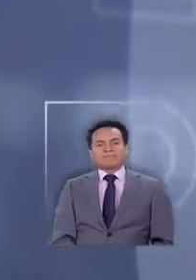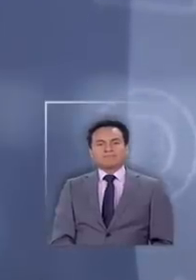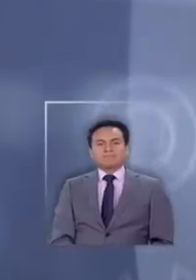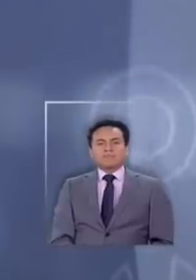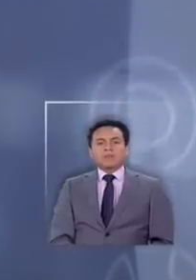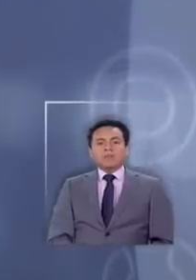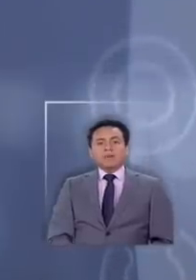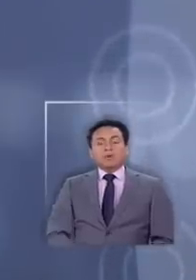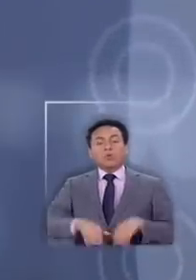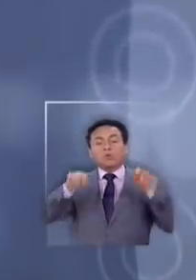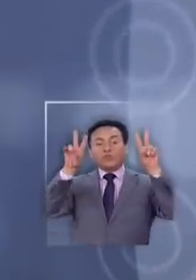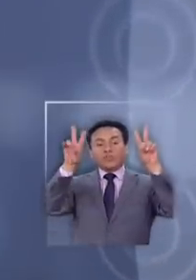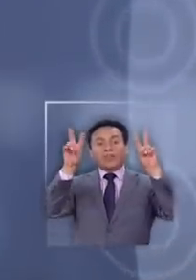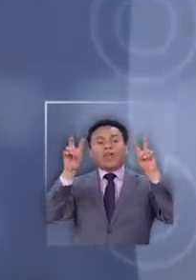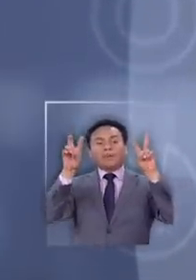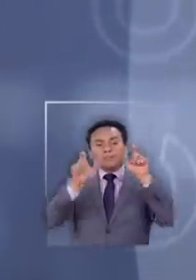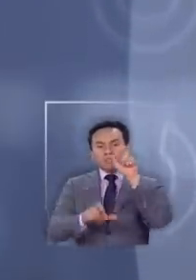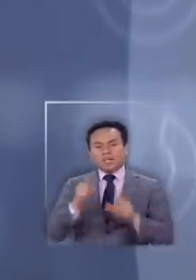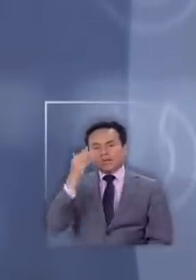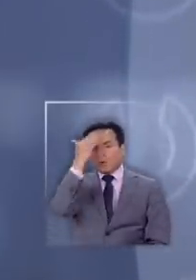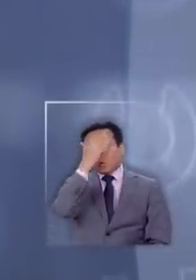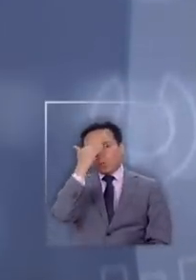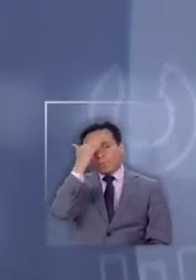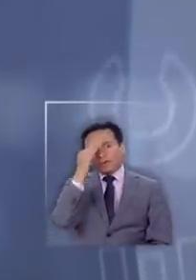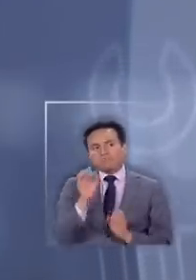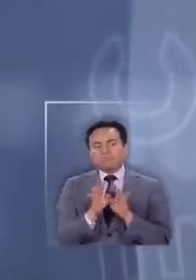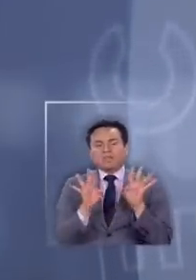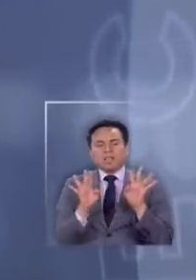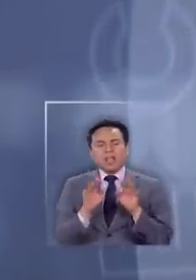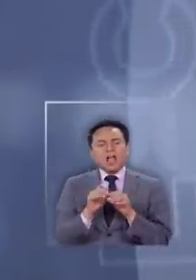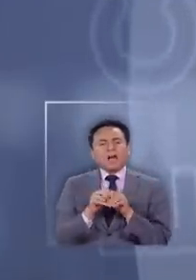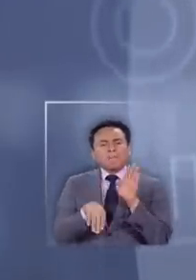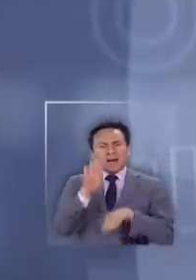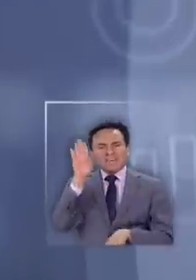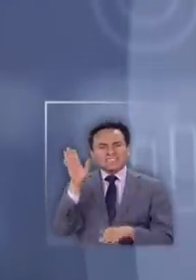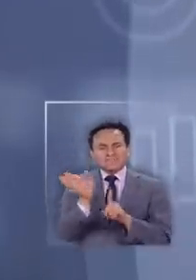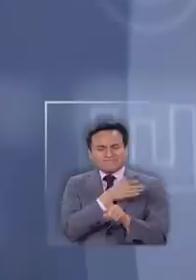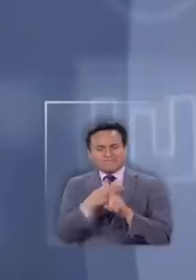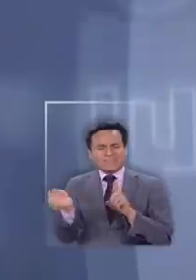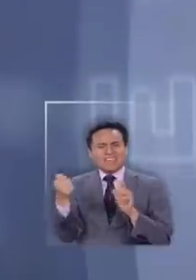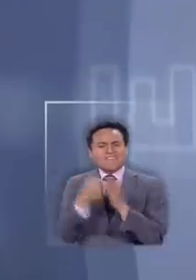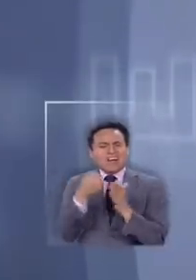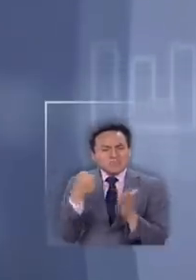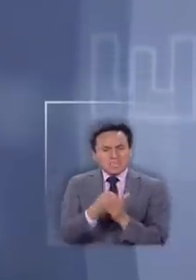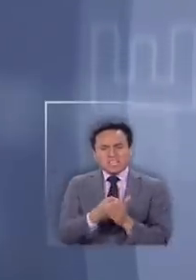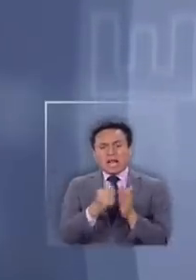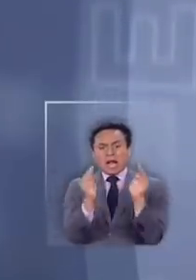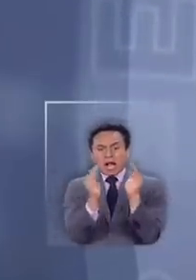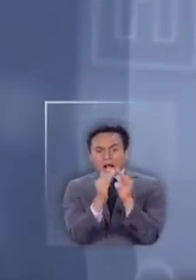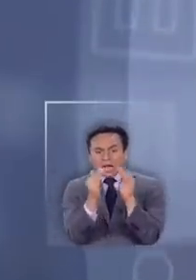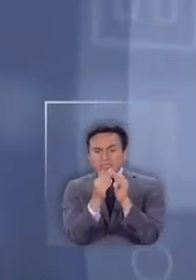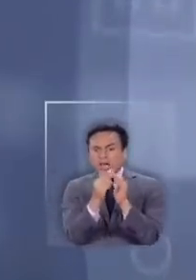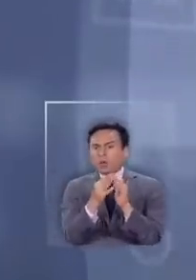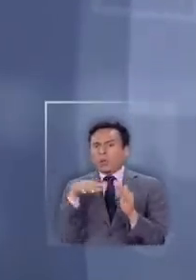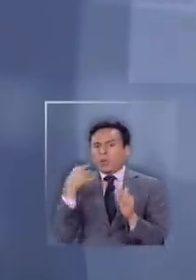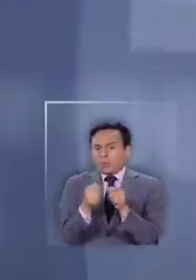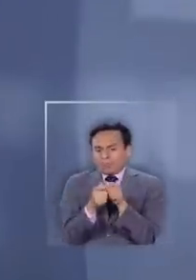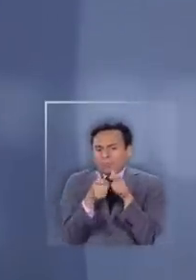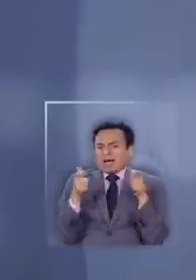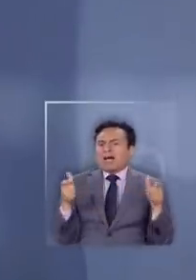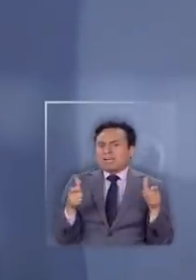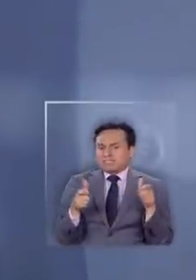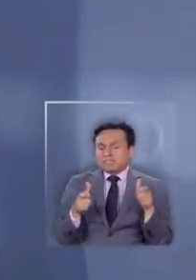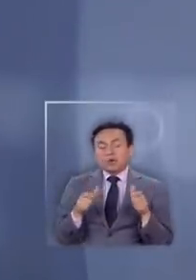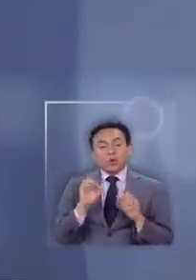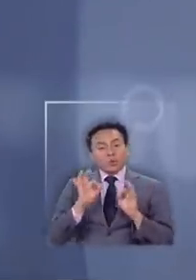Bueno, y un tema que preocupa es el eventual aumento de violencia intrafamiliar al interior de los hogares durante la